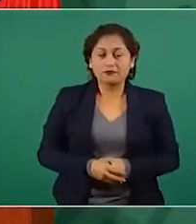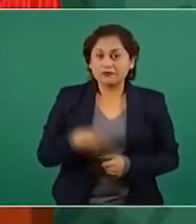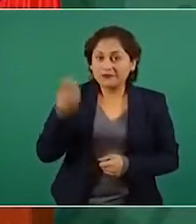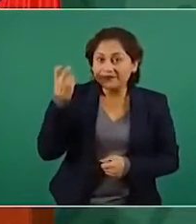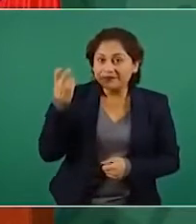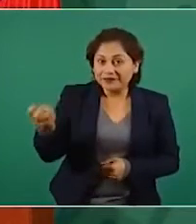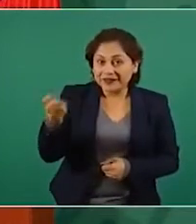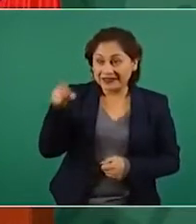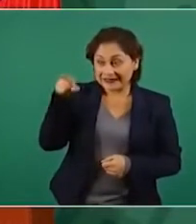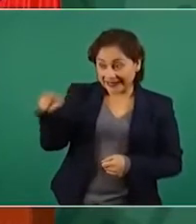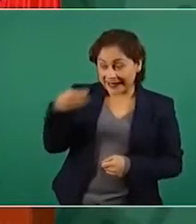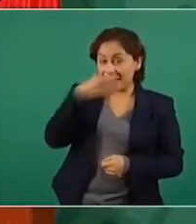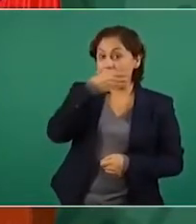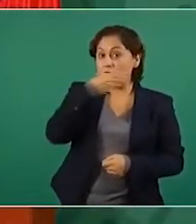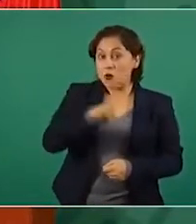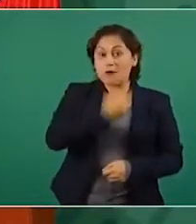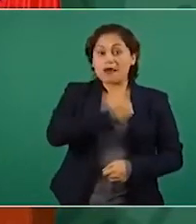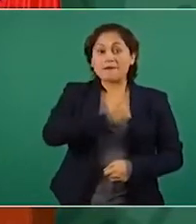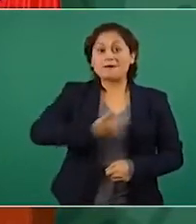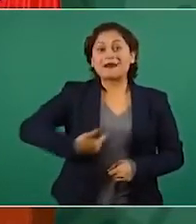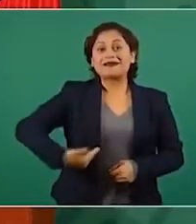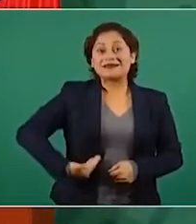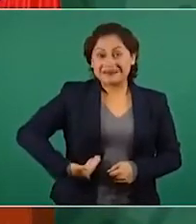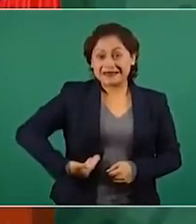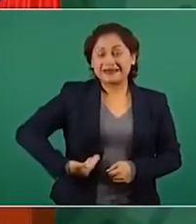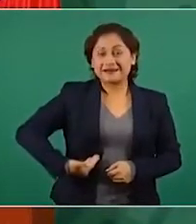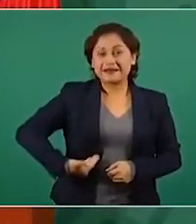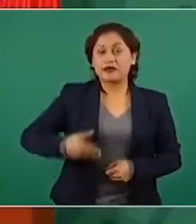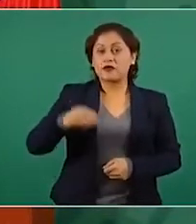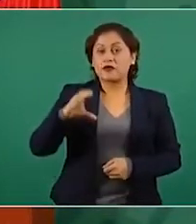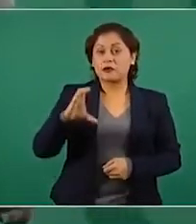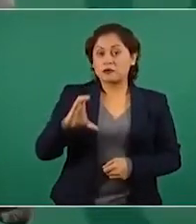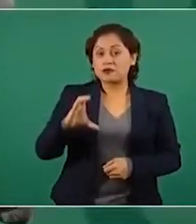Presidente de la Comisión Mexicana de Derechos Humanos,